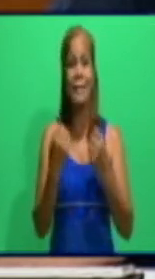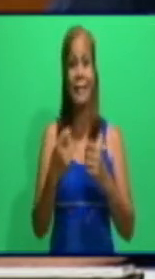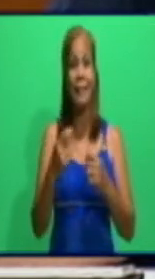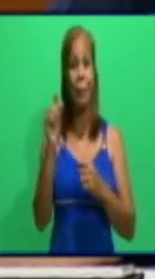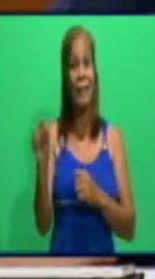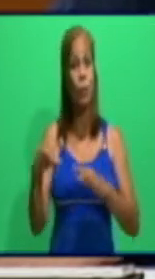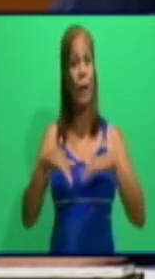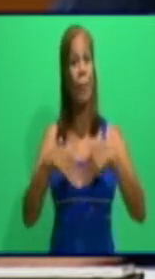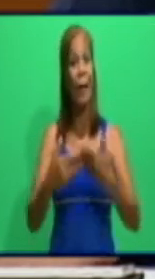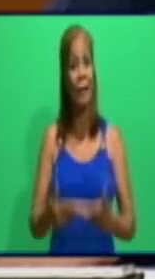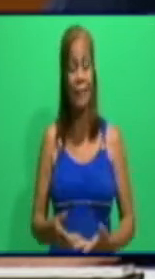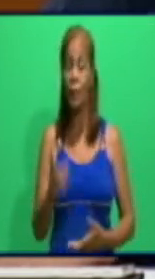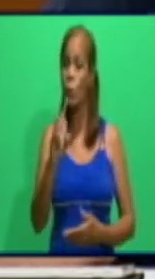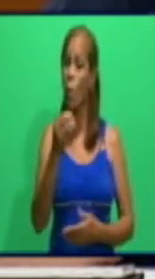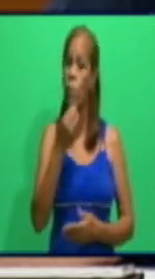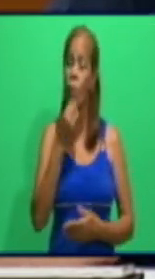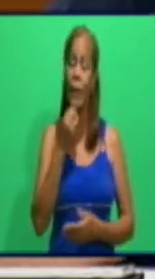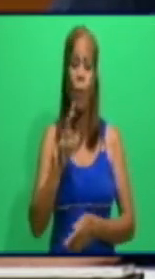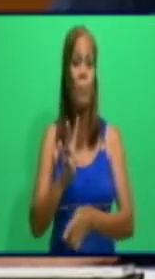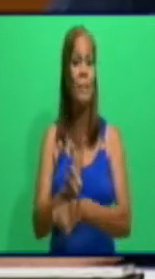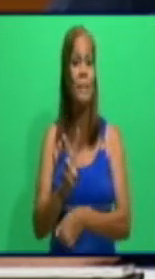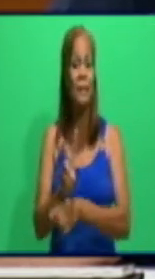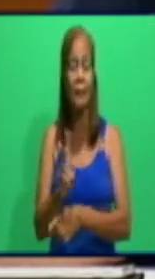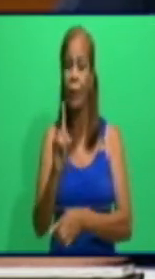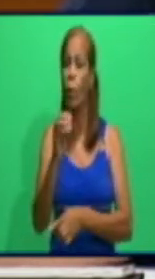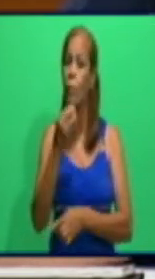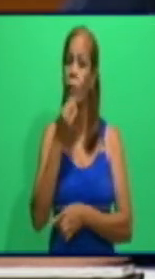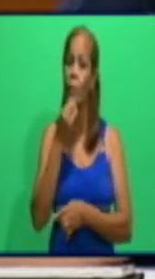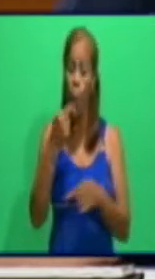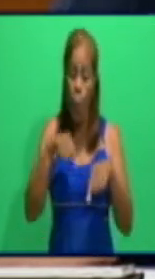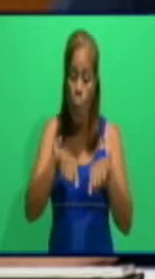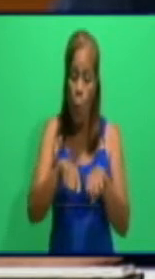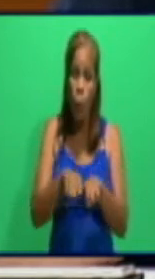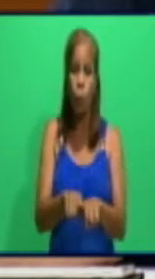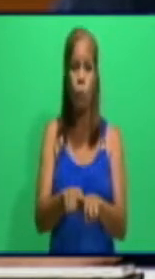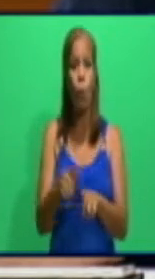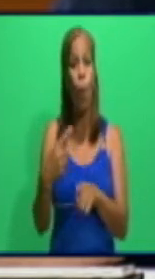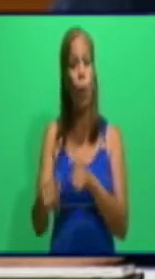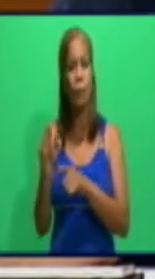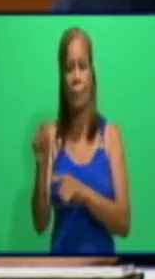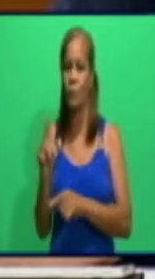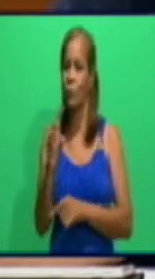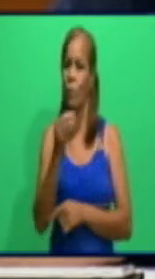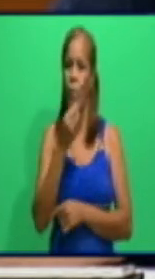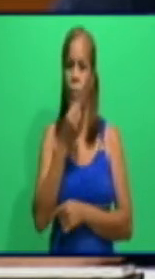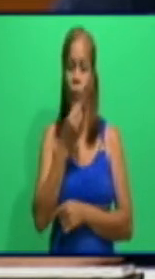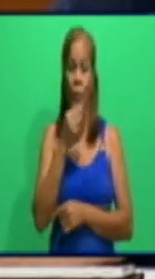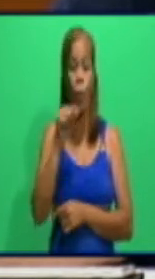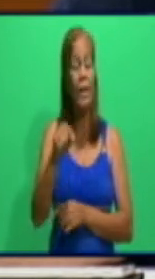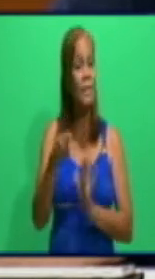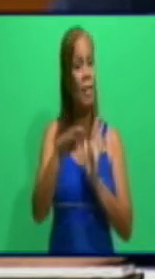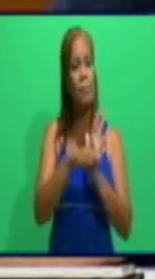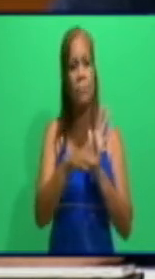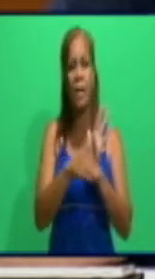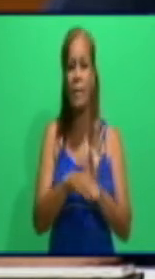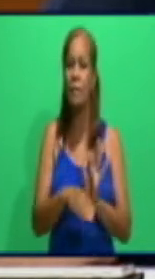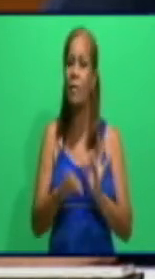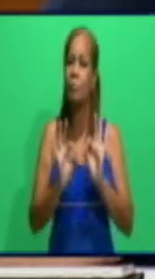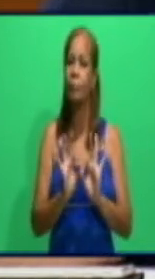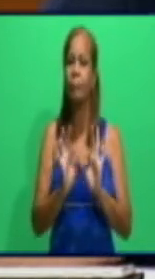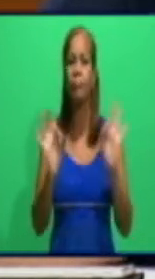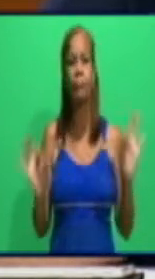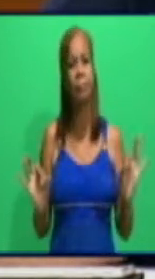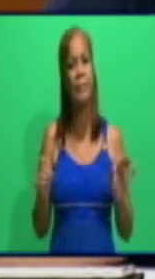acompañante, no se puede permitir entrar nada de la calle. Precisamente son las normas epidemiológicas que rigen un